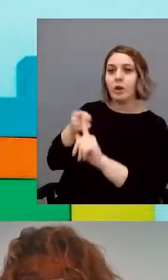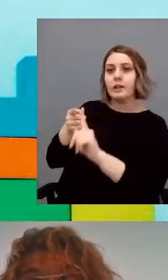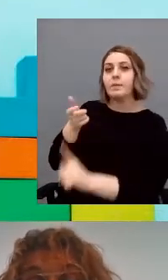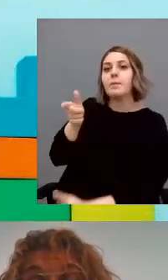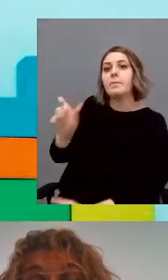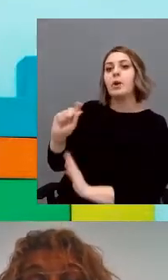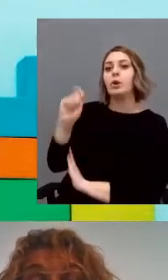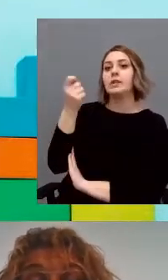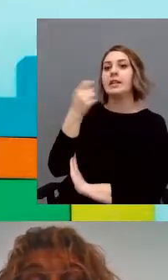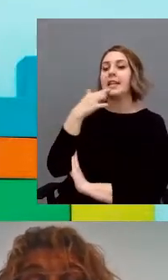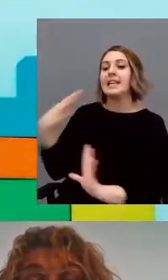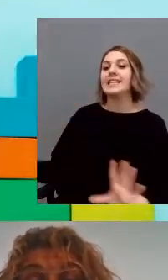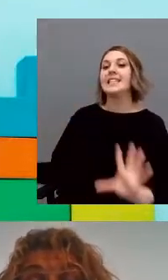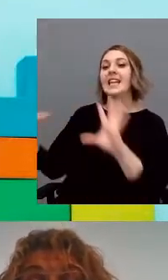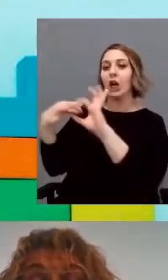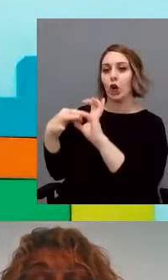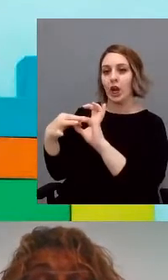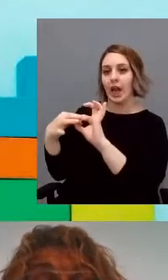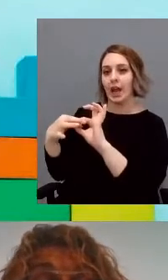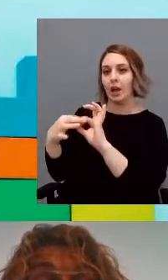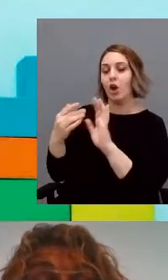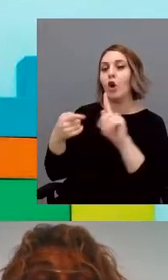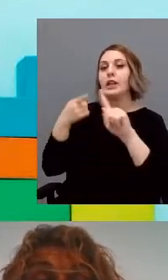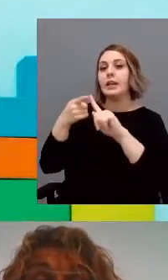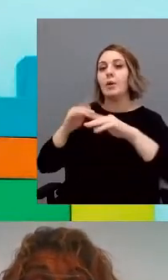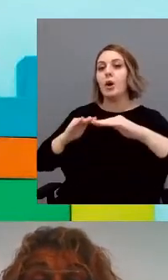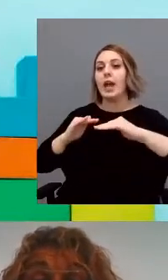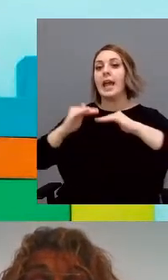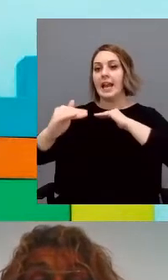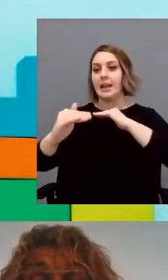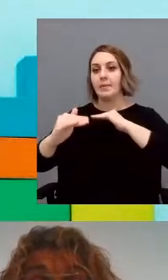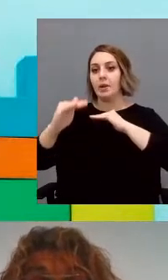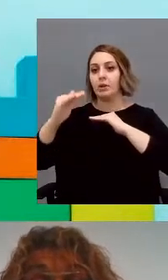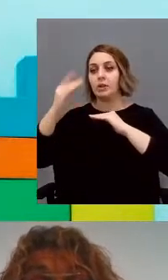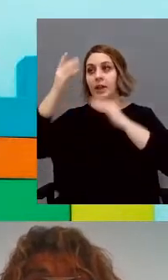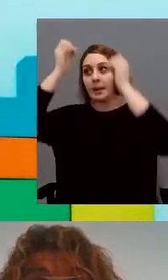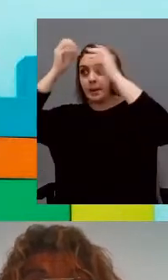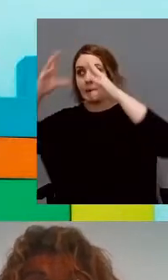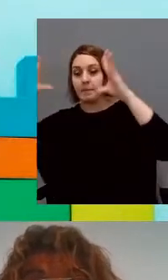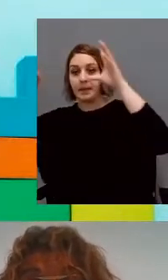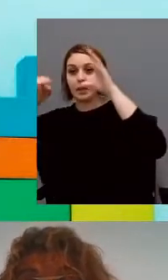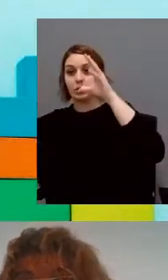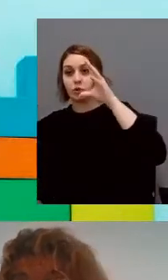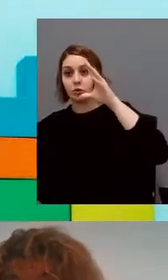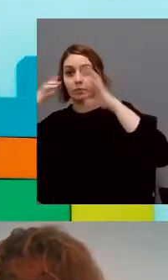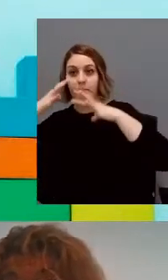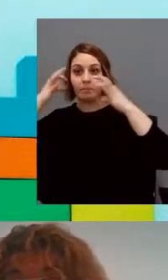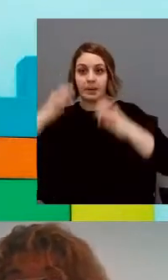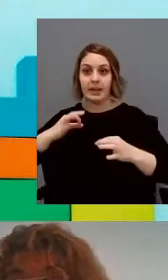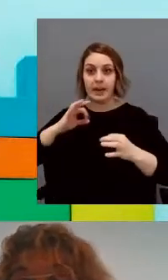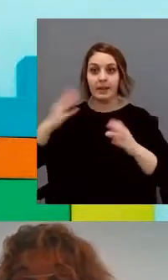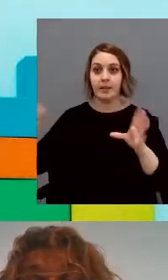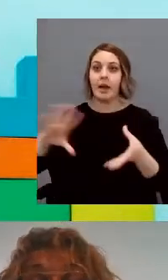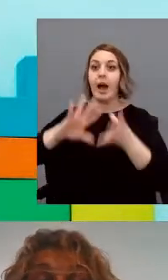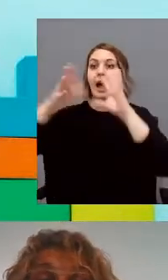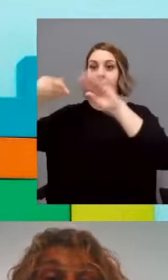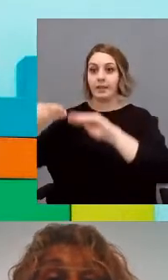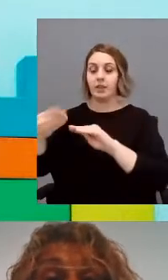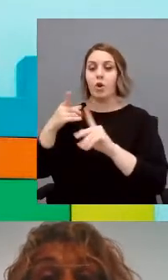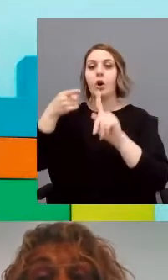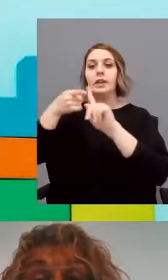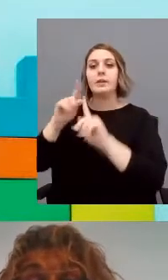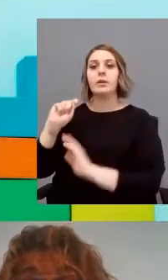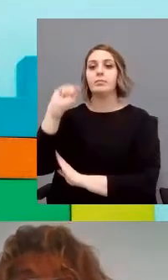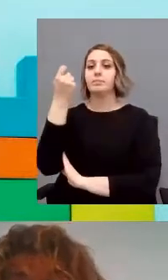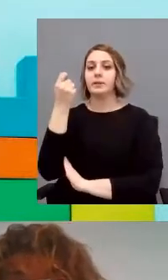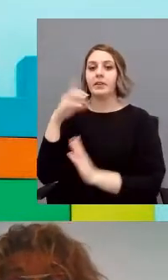importante, que es la sincronía, para establecer equilibrios en las representaciones mentales y así conseguir la flexibilidad. Entonces, lo